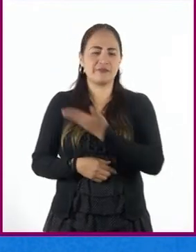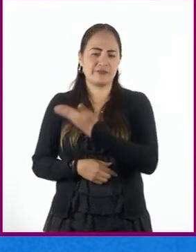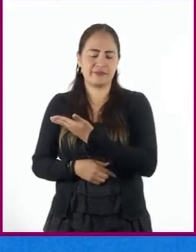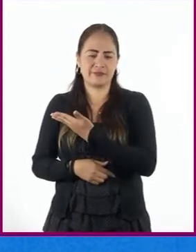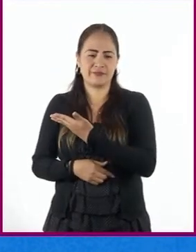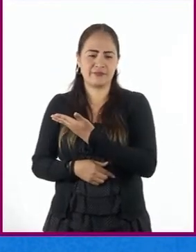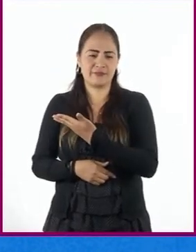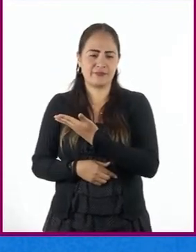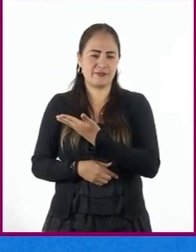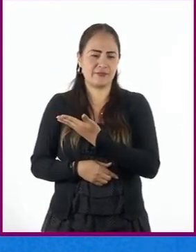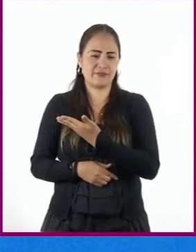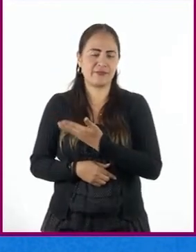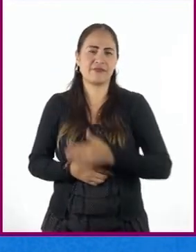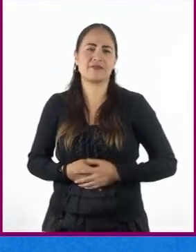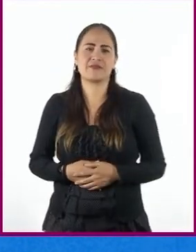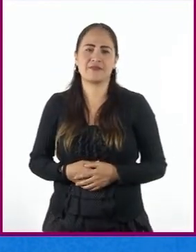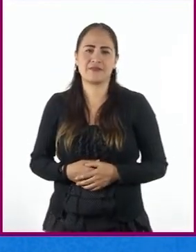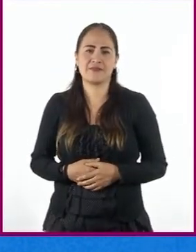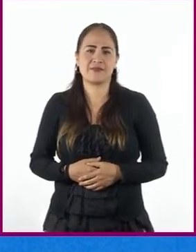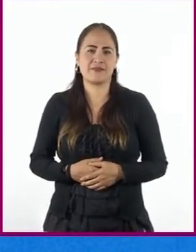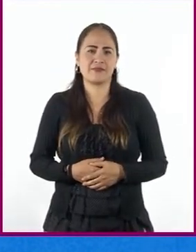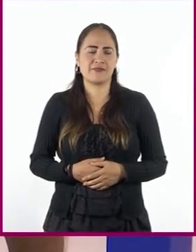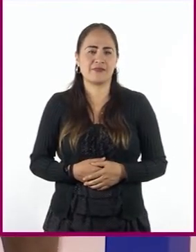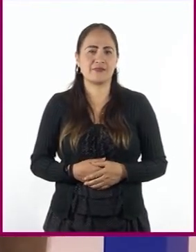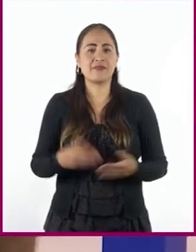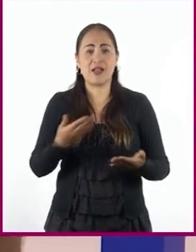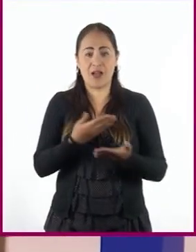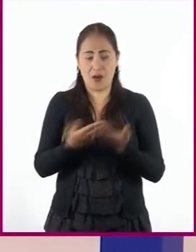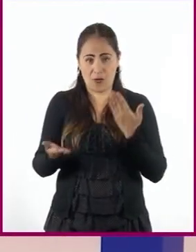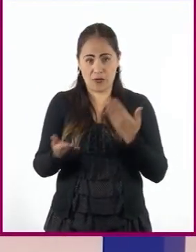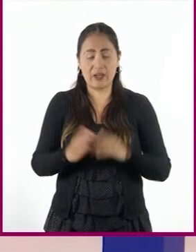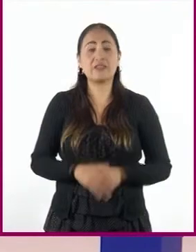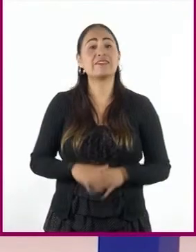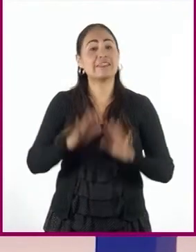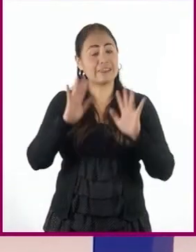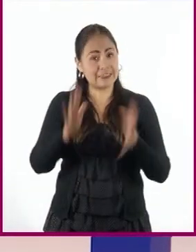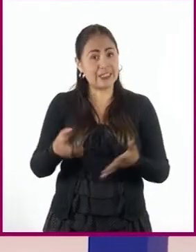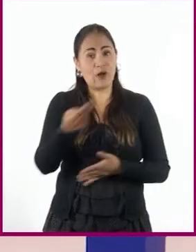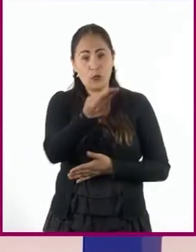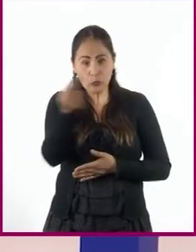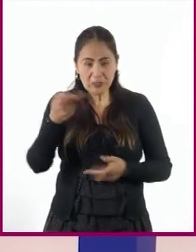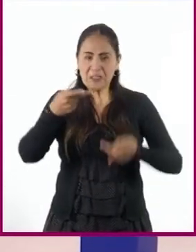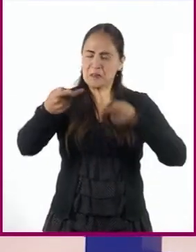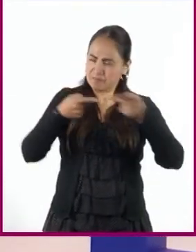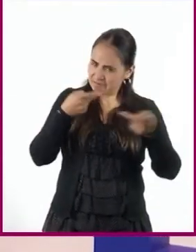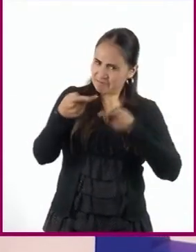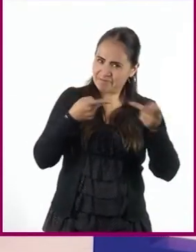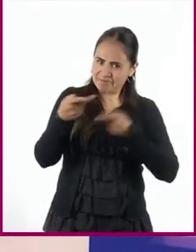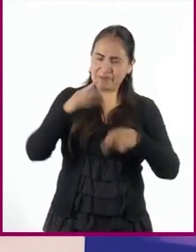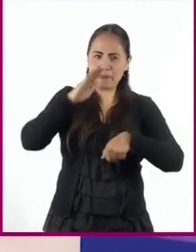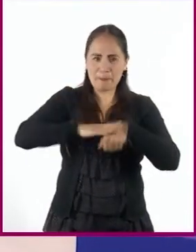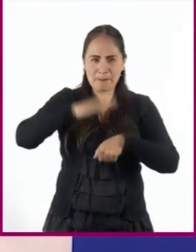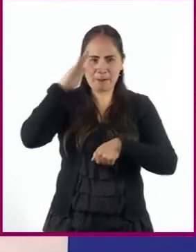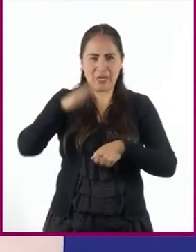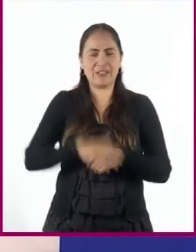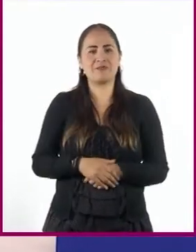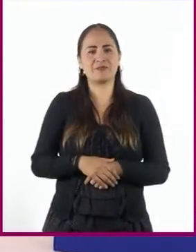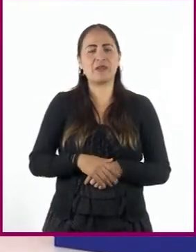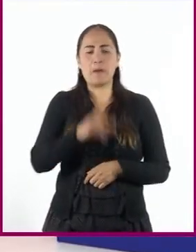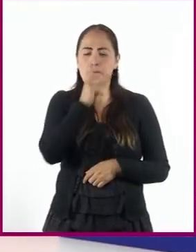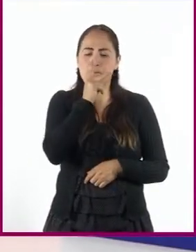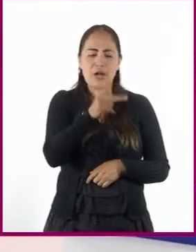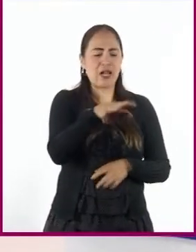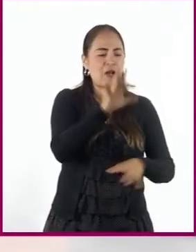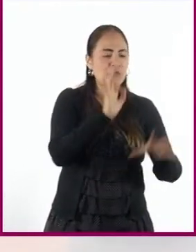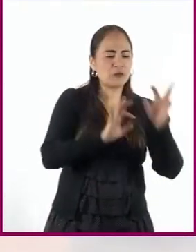lenguaje formal en mesas redondas. Ahora están más preparadas y preparados para servirse de expresiones,